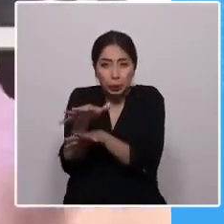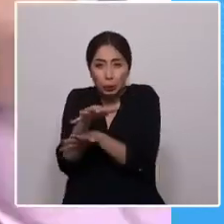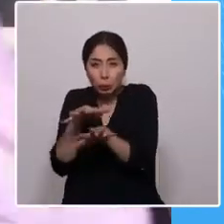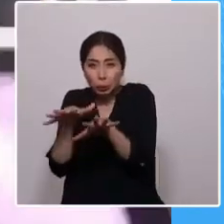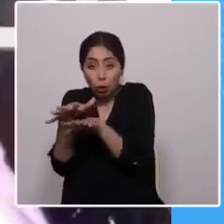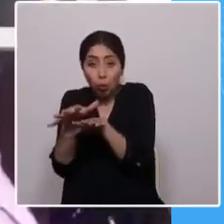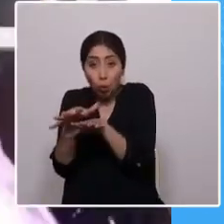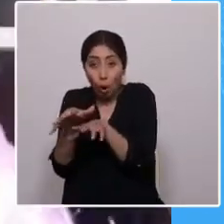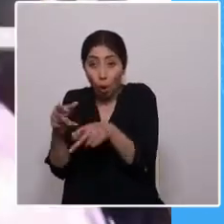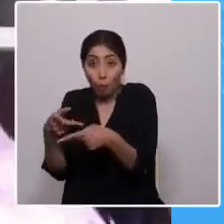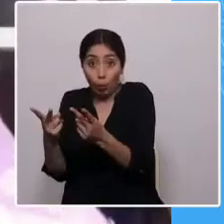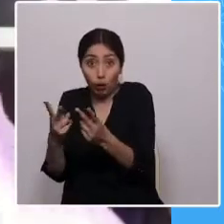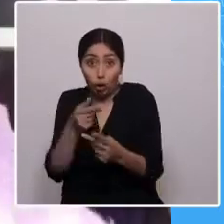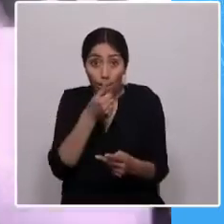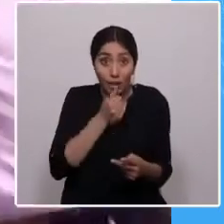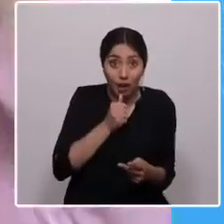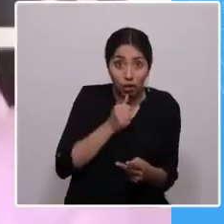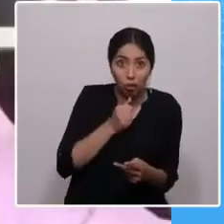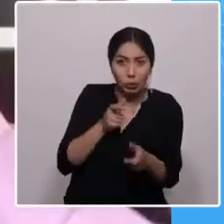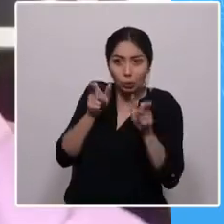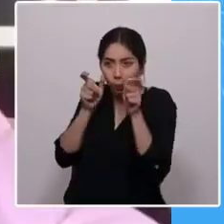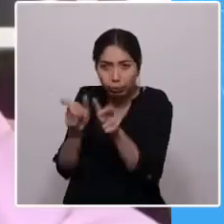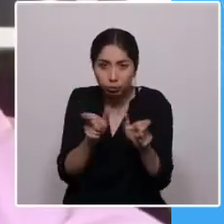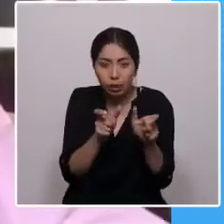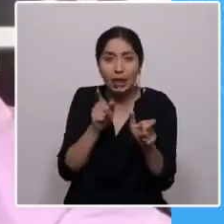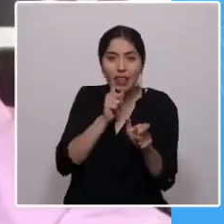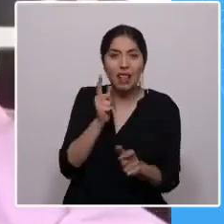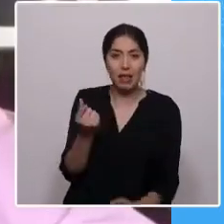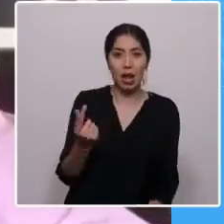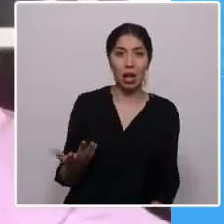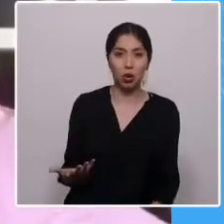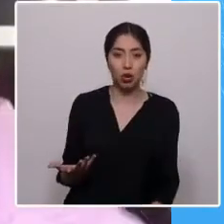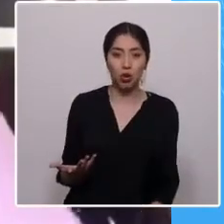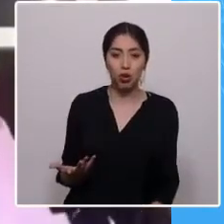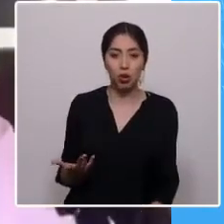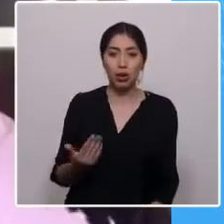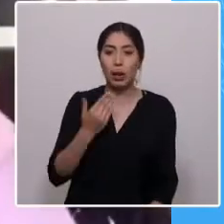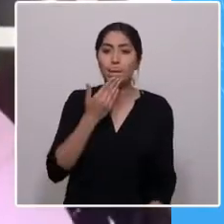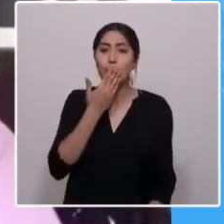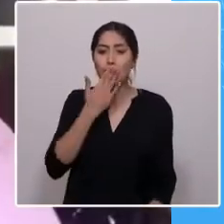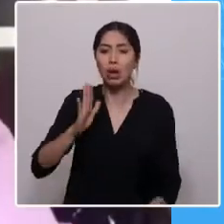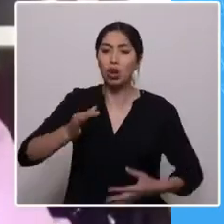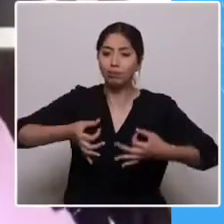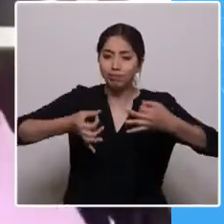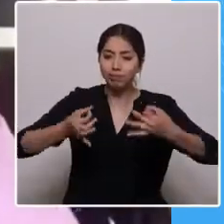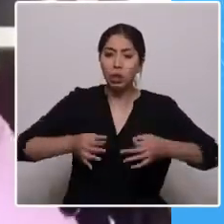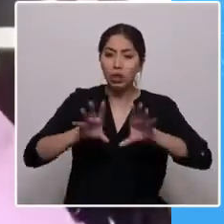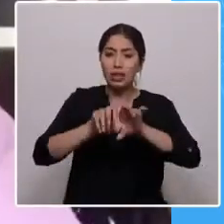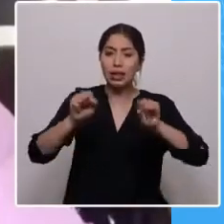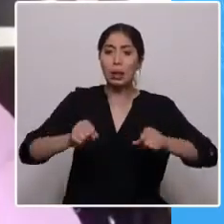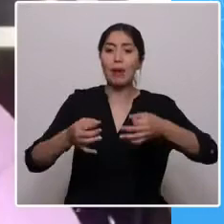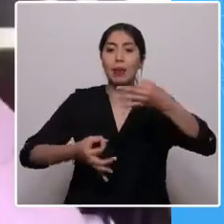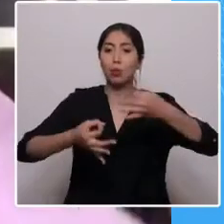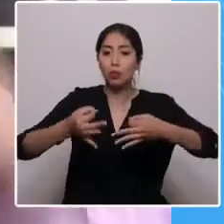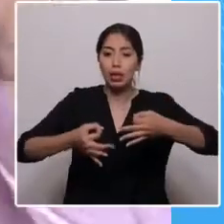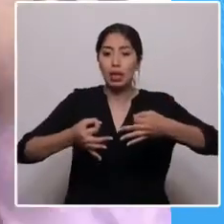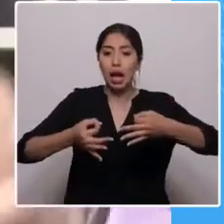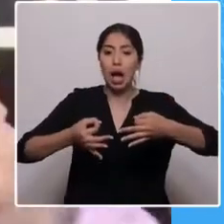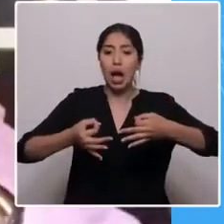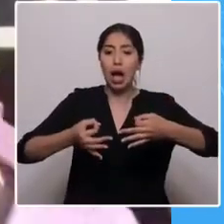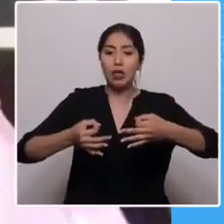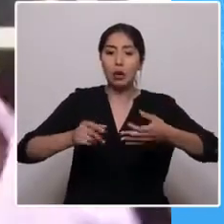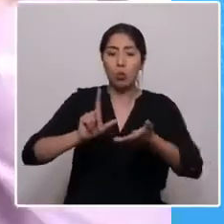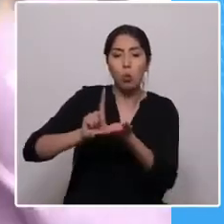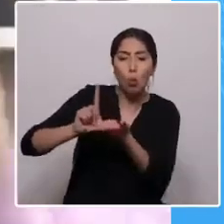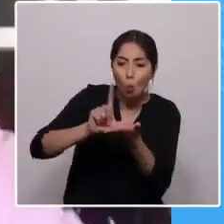público como en el sector privado, que tenga dineros públicos. Mejorar la eficiencia y eficacia de los sistemas de justicia penal, local, libre competencia